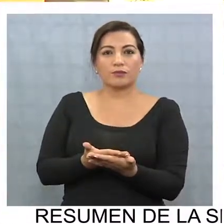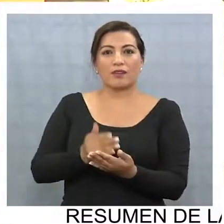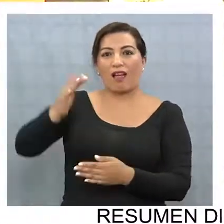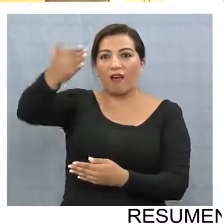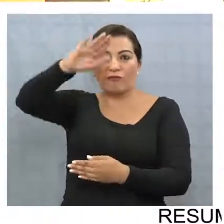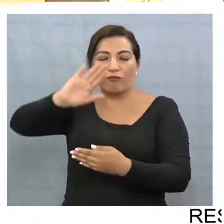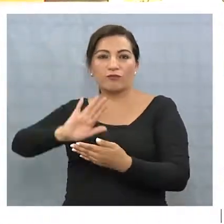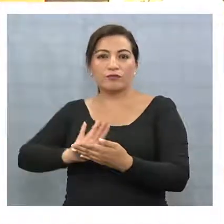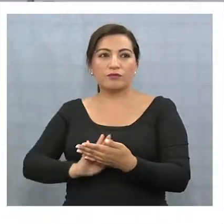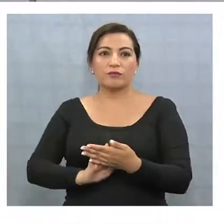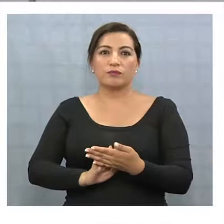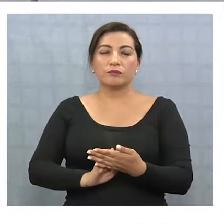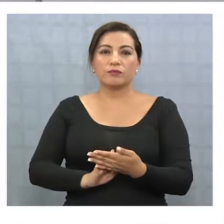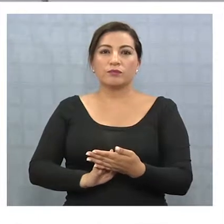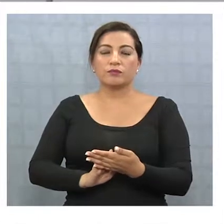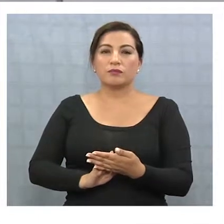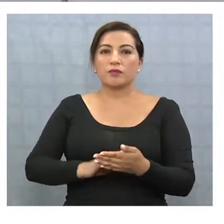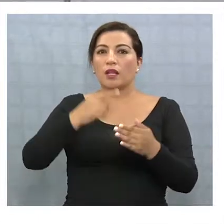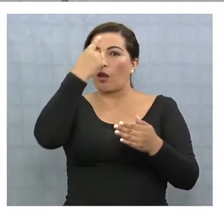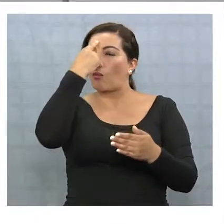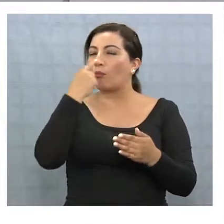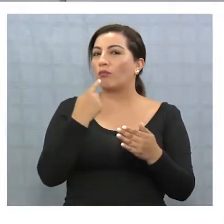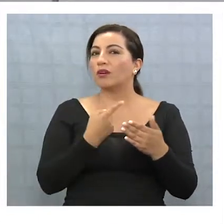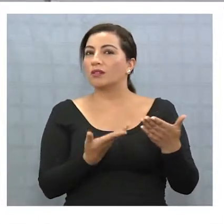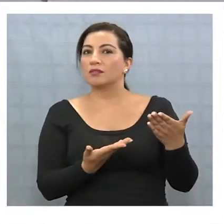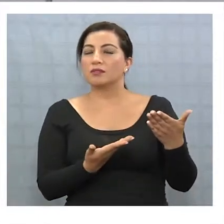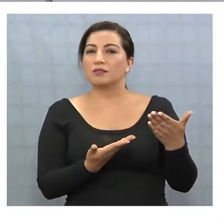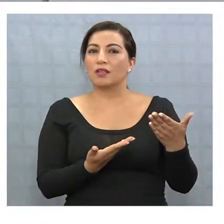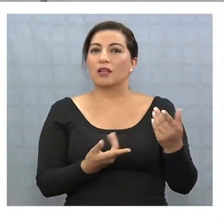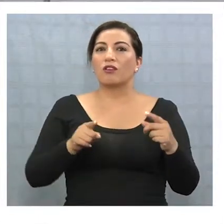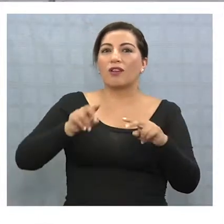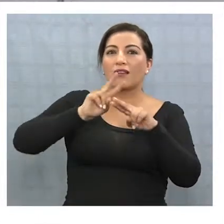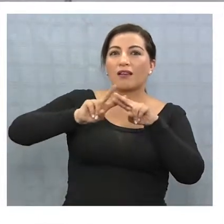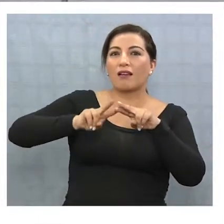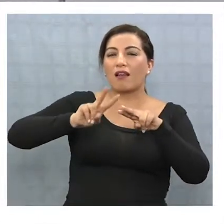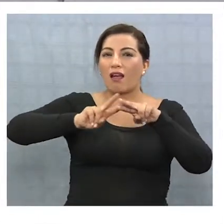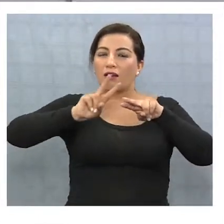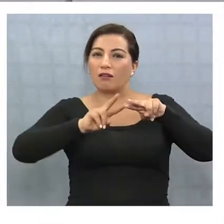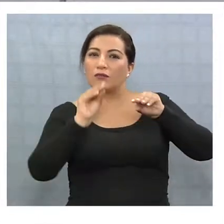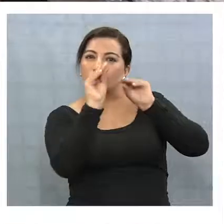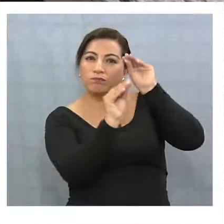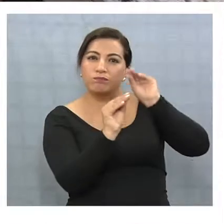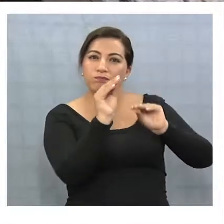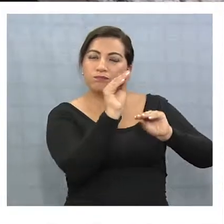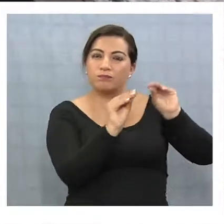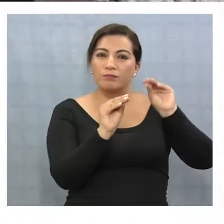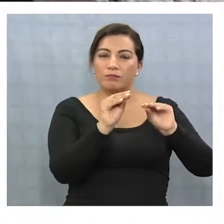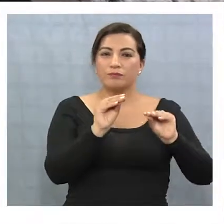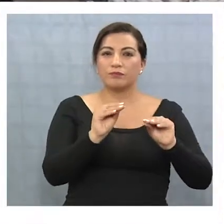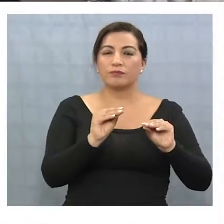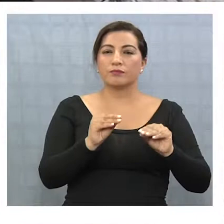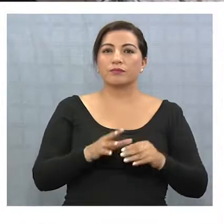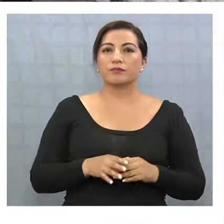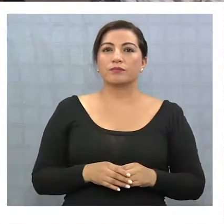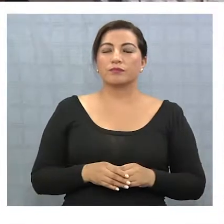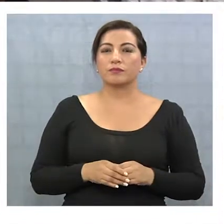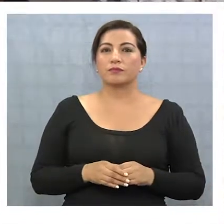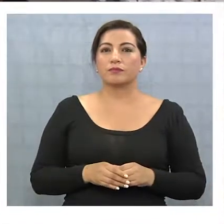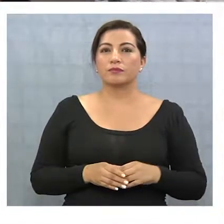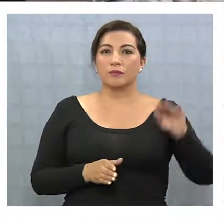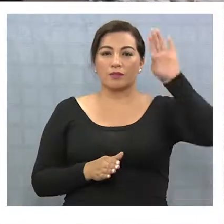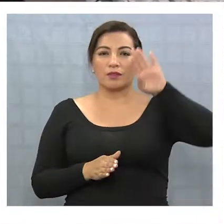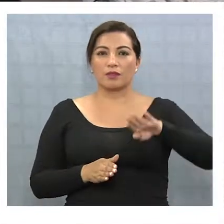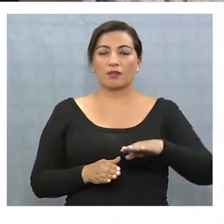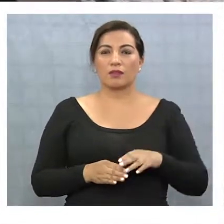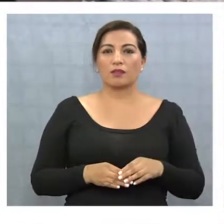superficiales, vamos a ver las estructuras de los pies derechos, los rellenos que existen dentro de la composición de ese sándwich de panel, digamos,